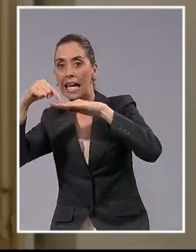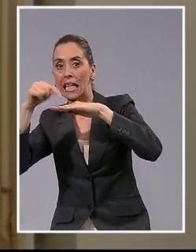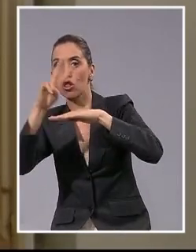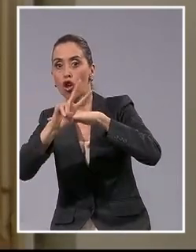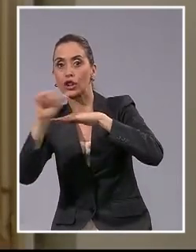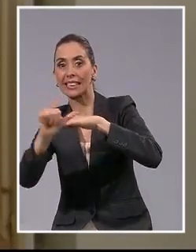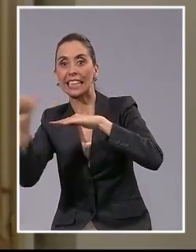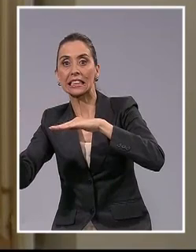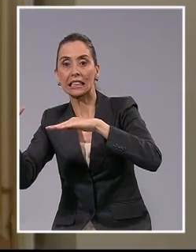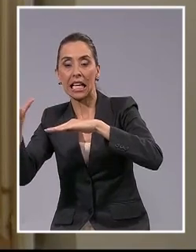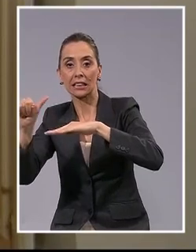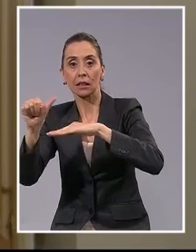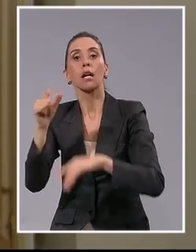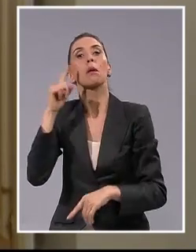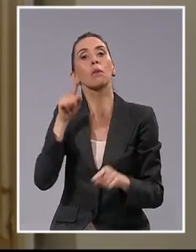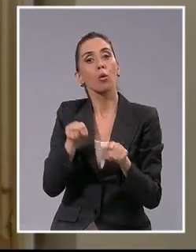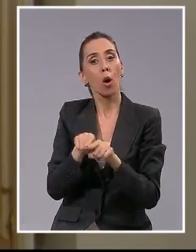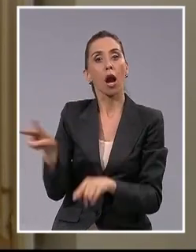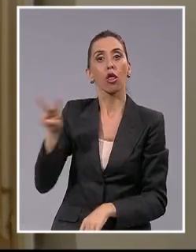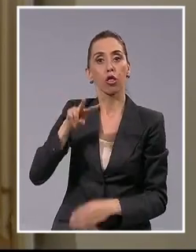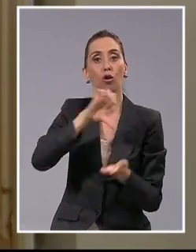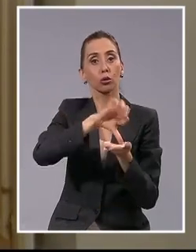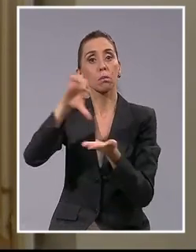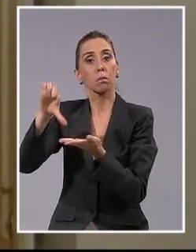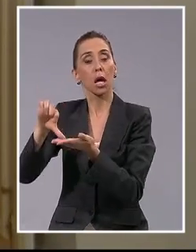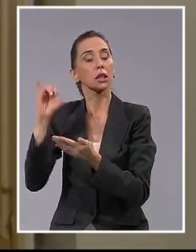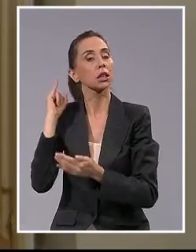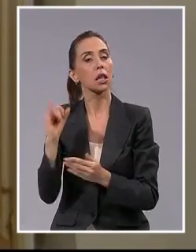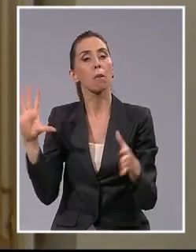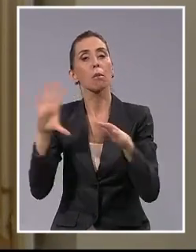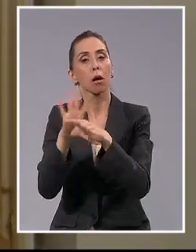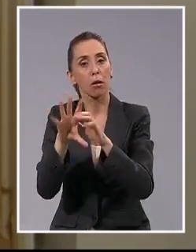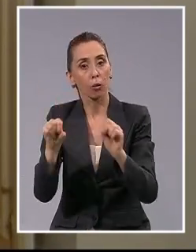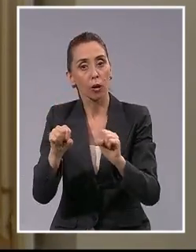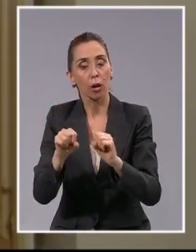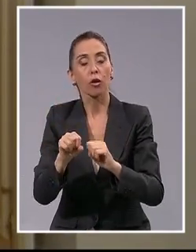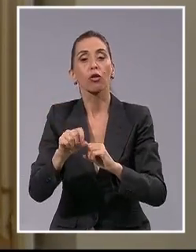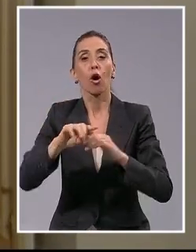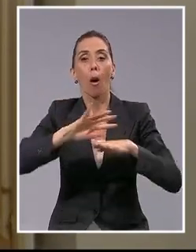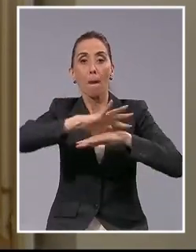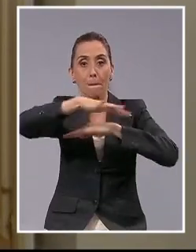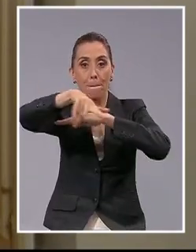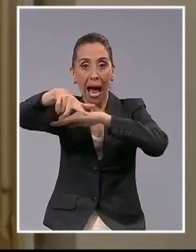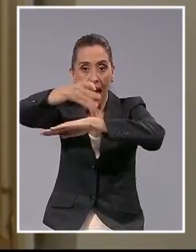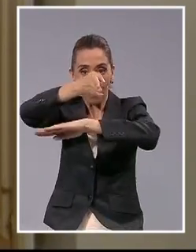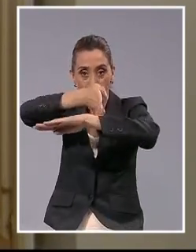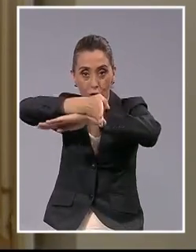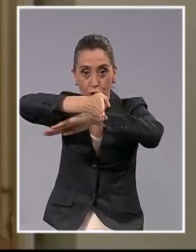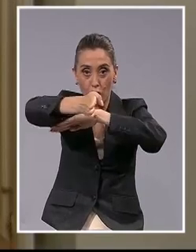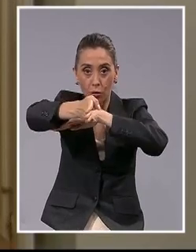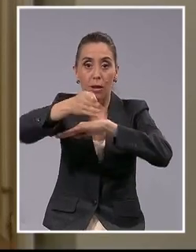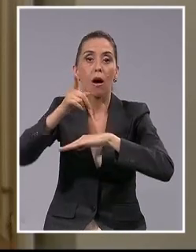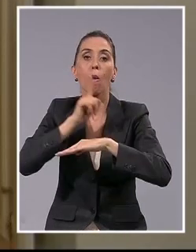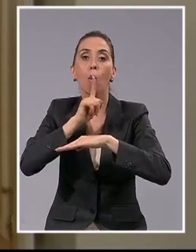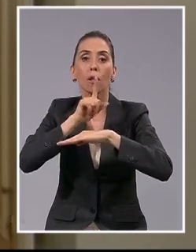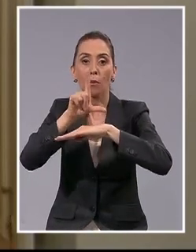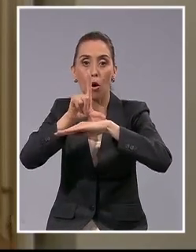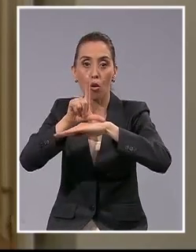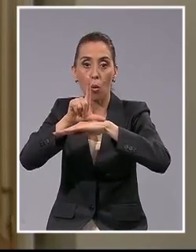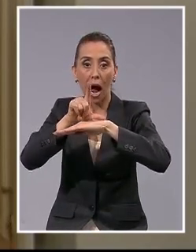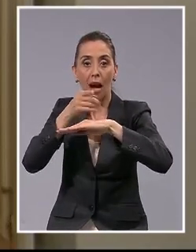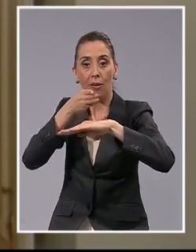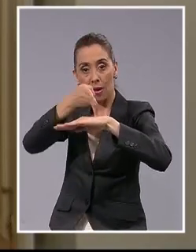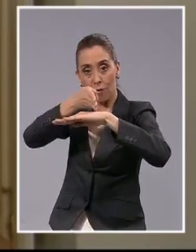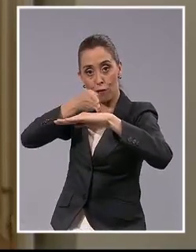países siempre coincidieron en que la frontera marítima comienza en el último punto de la frontera